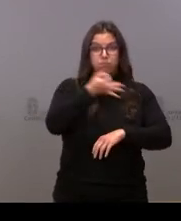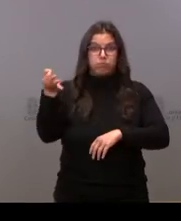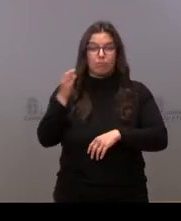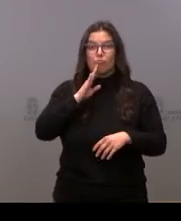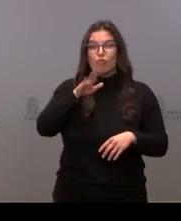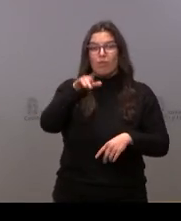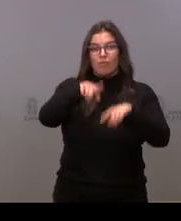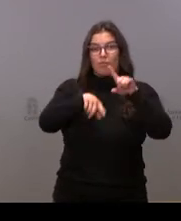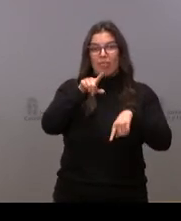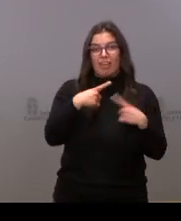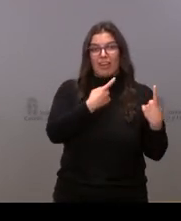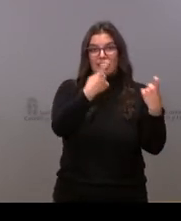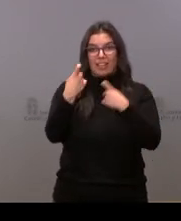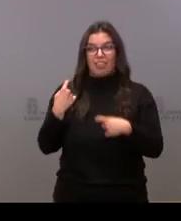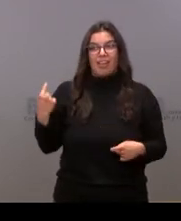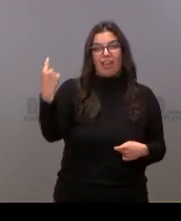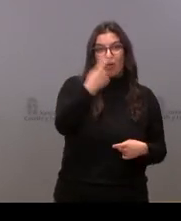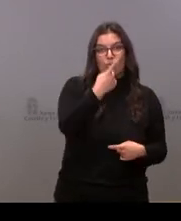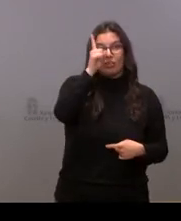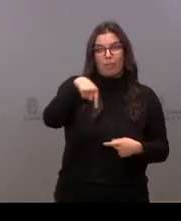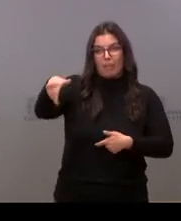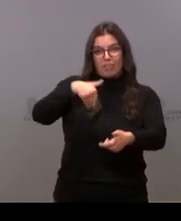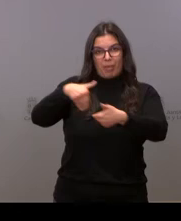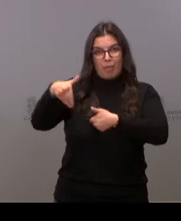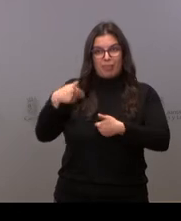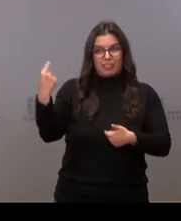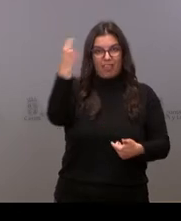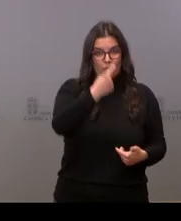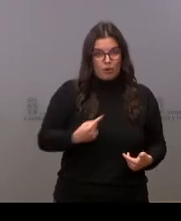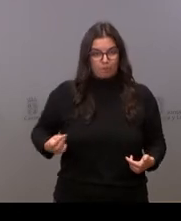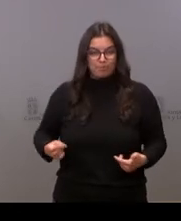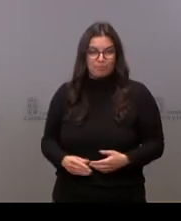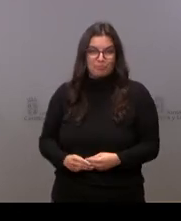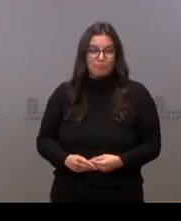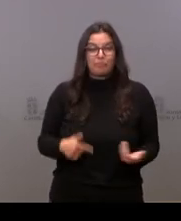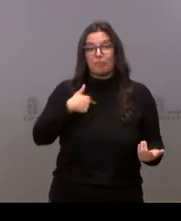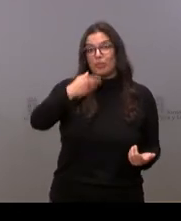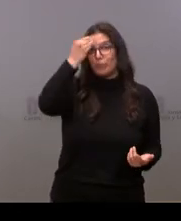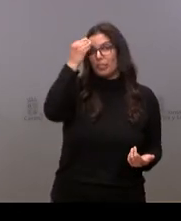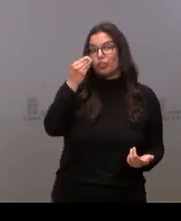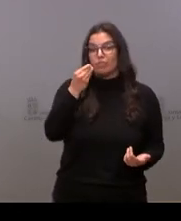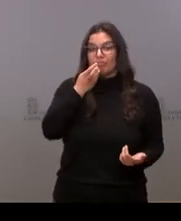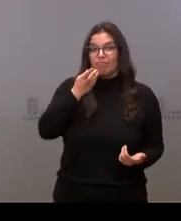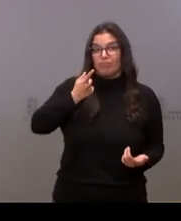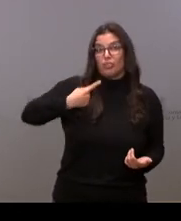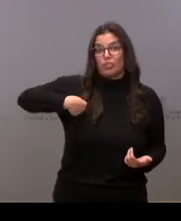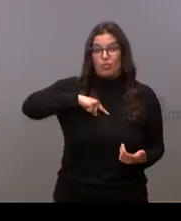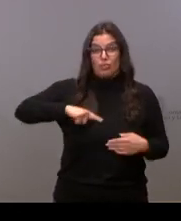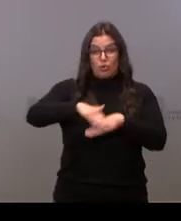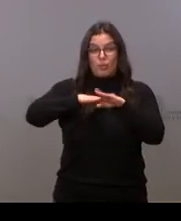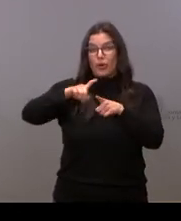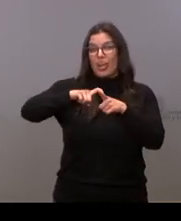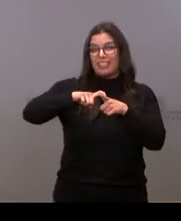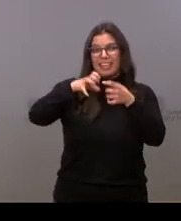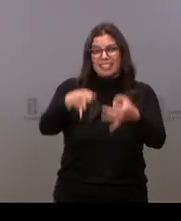necesidades y a las demandas de cada una de las provincias. Yo creo que si por algo nos hemos caracterizado como gobierno es